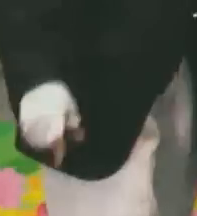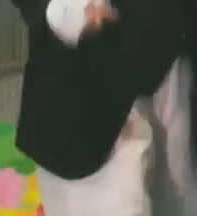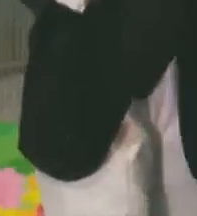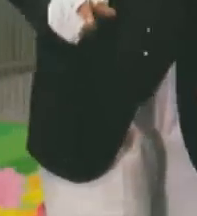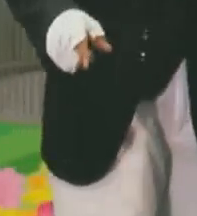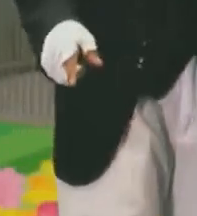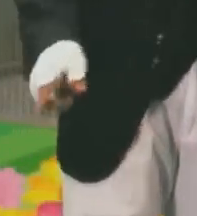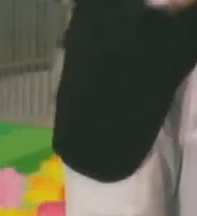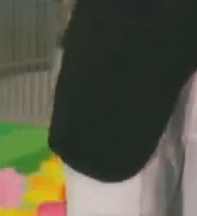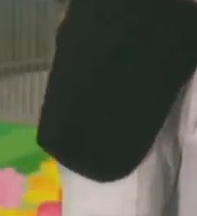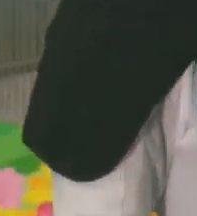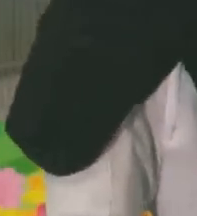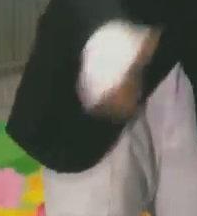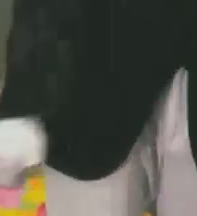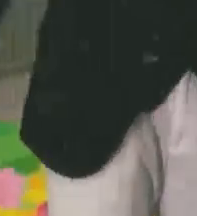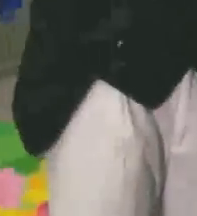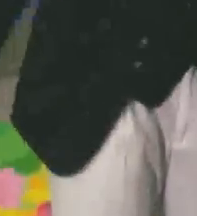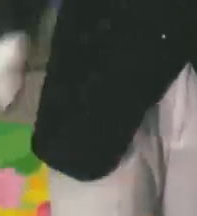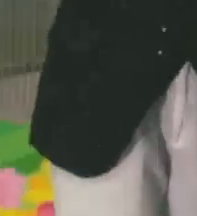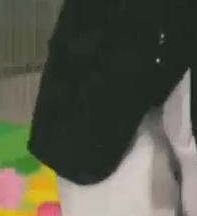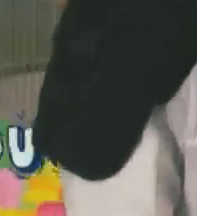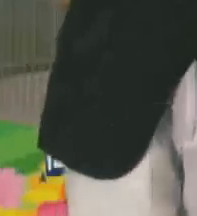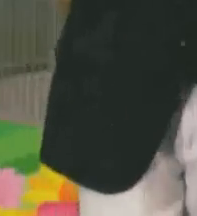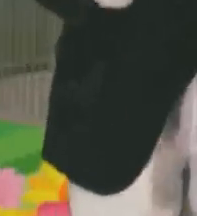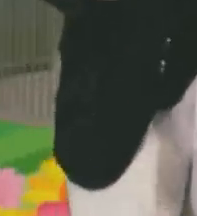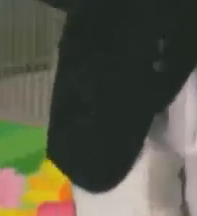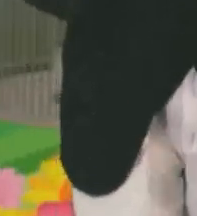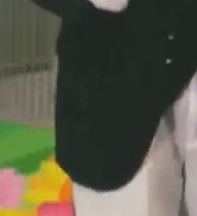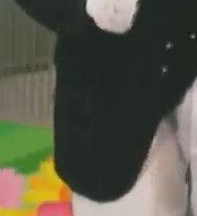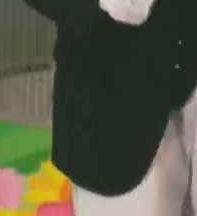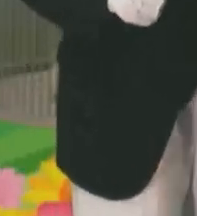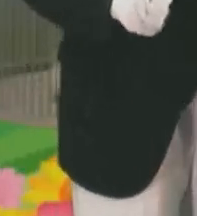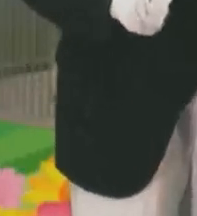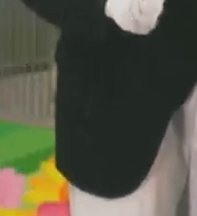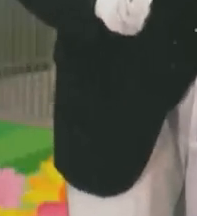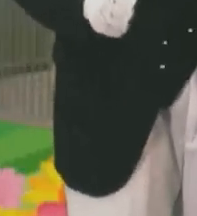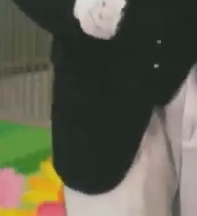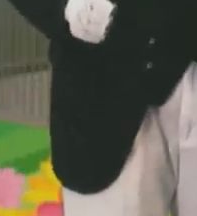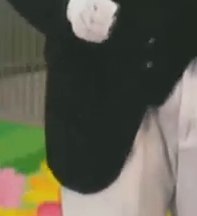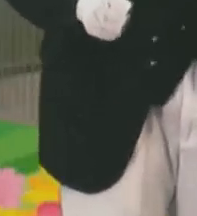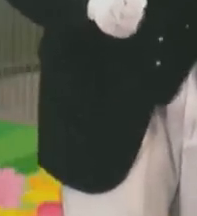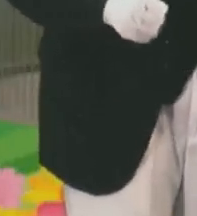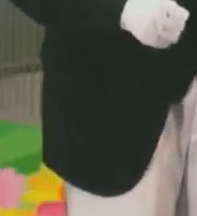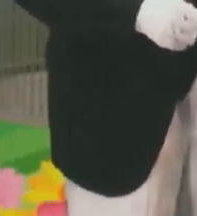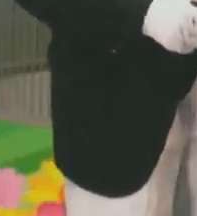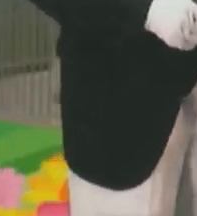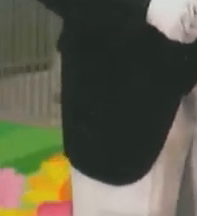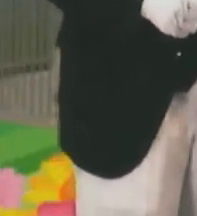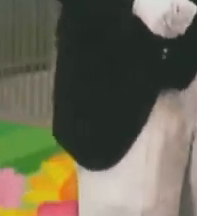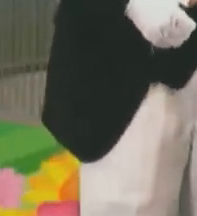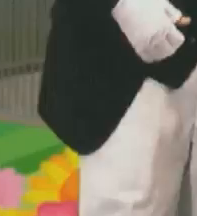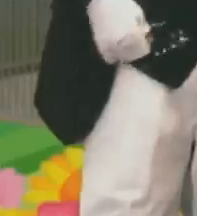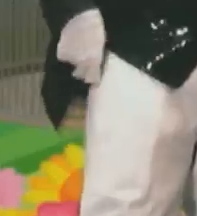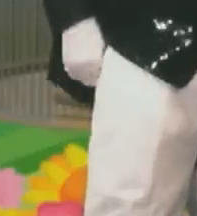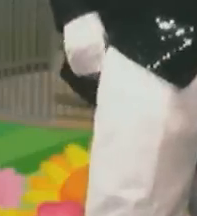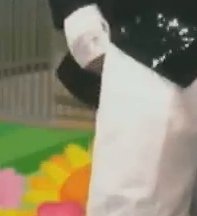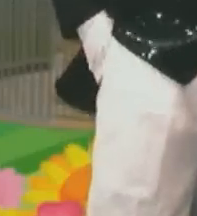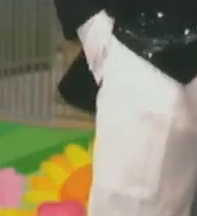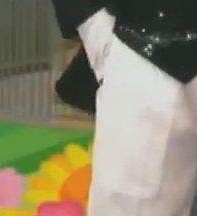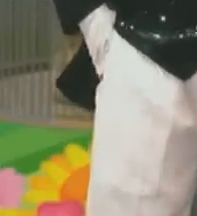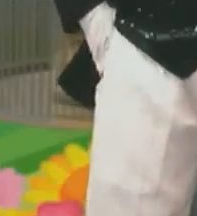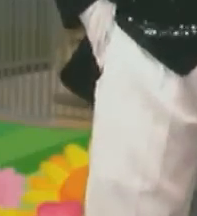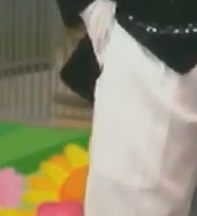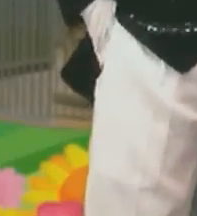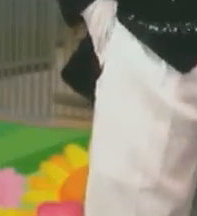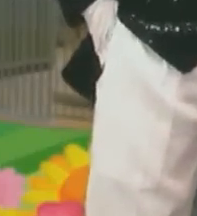Usted, amiguito, angelito que sabe cantar, bailar, dibujar, aquí, aquí, con las puertas abiertas, en su programa familiar, Minutico Kiss.